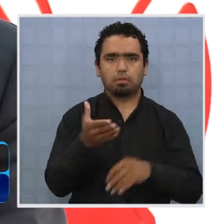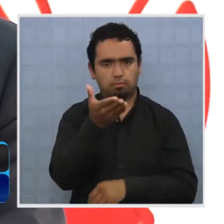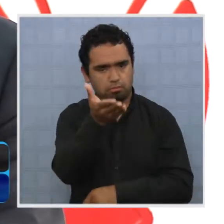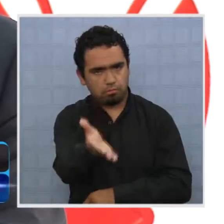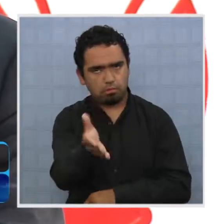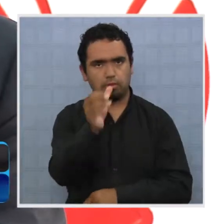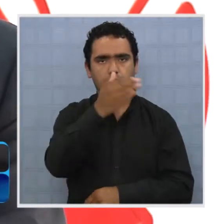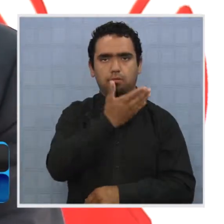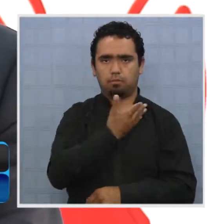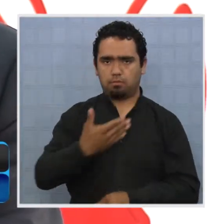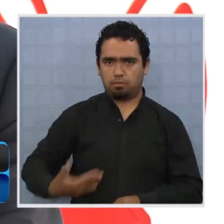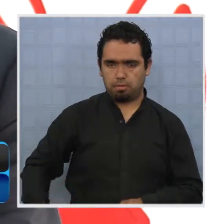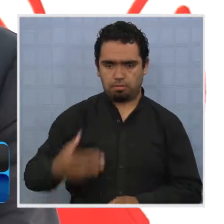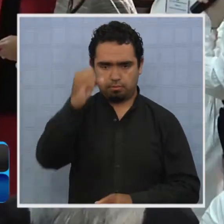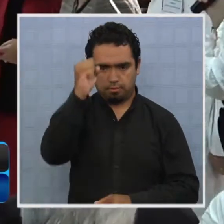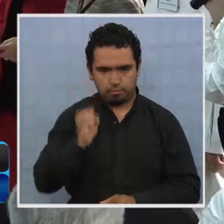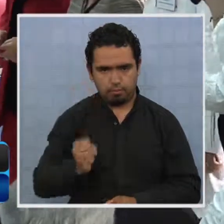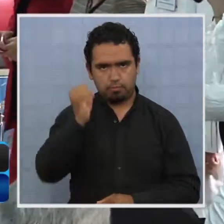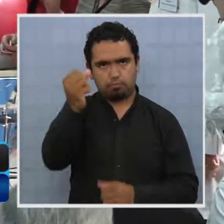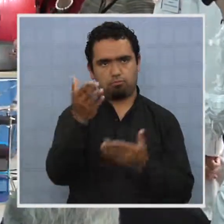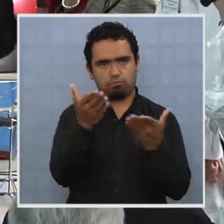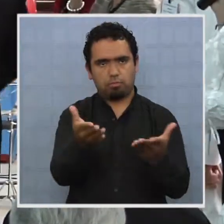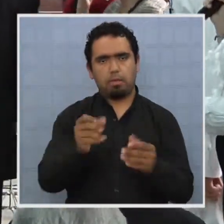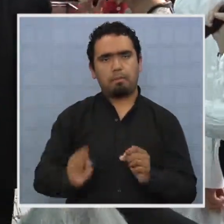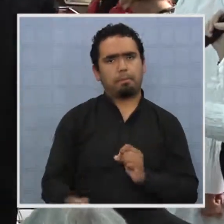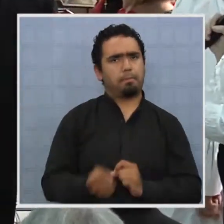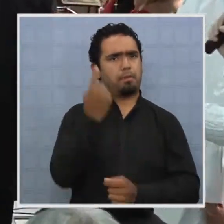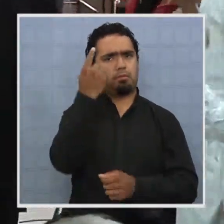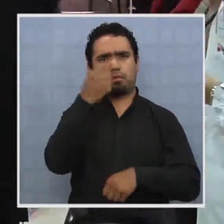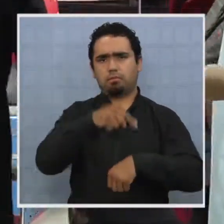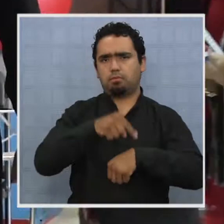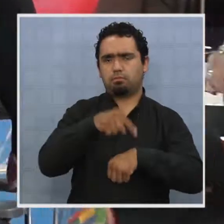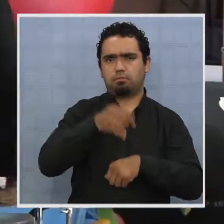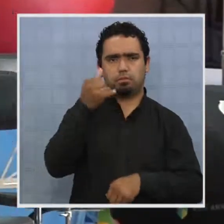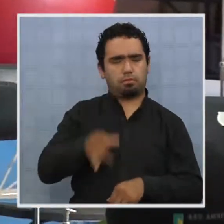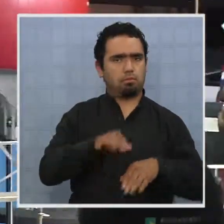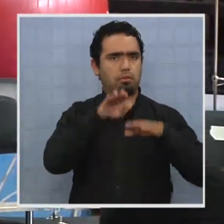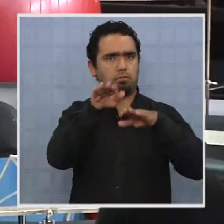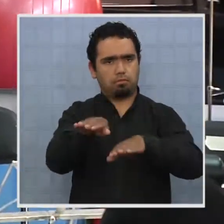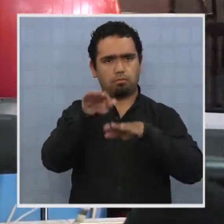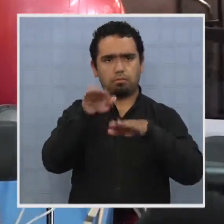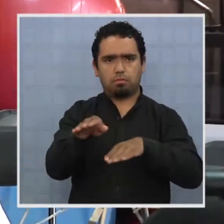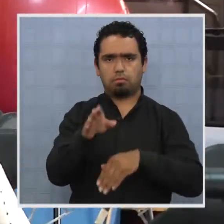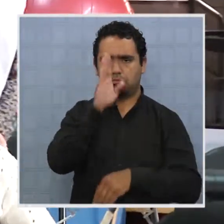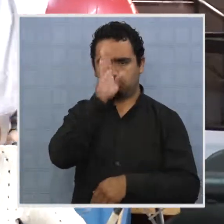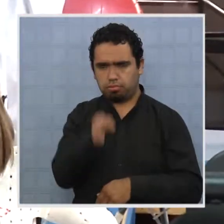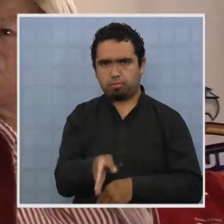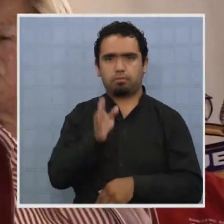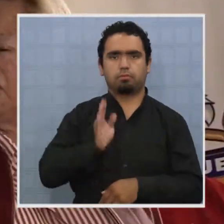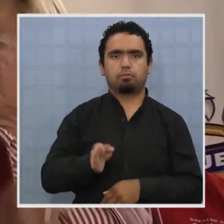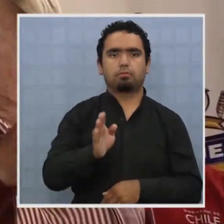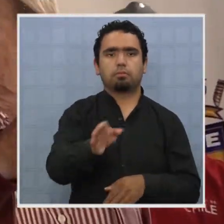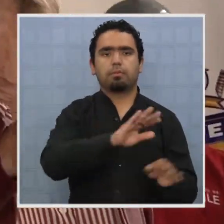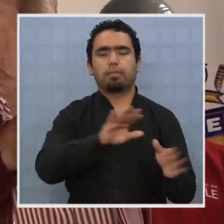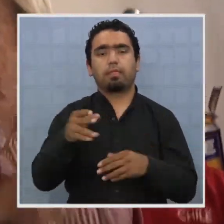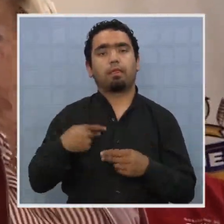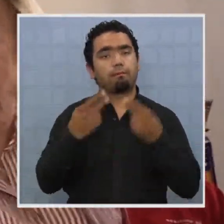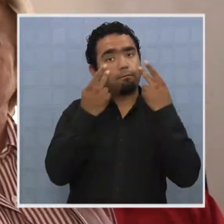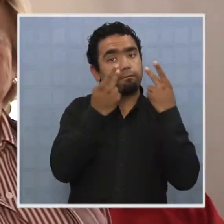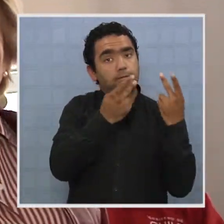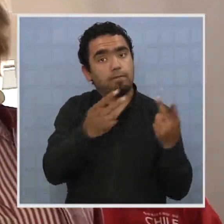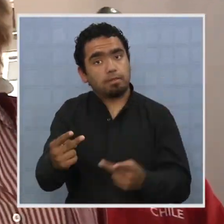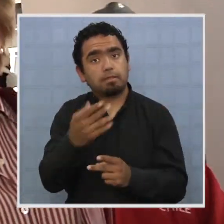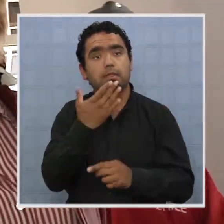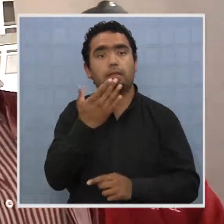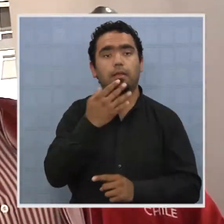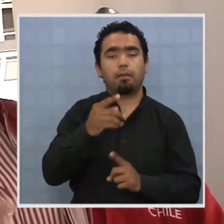a usted, señor presidente, que desde el primer momento nos ha apoyado entusiasta y decididamente. La visita estuvo